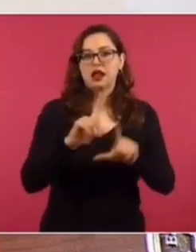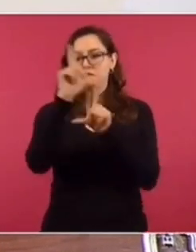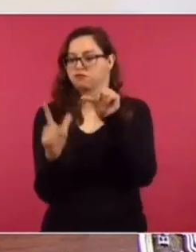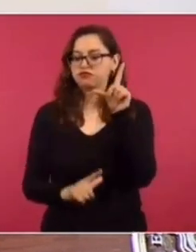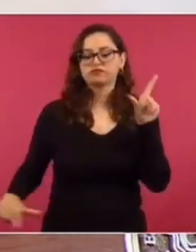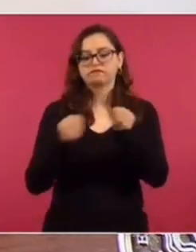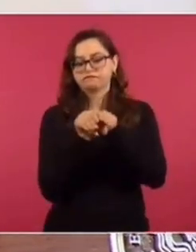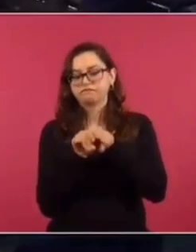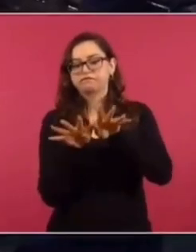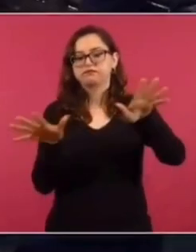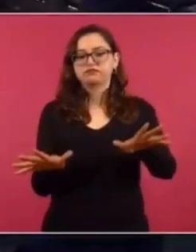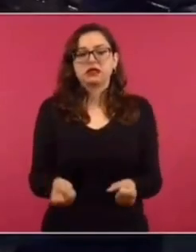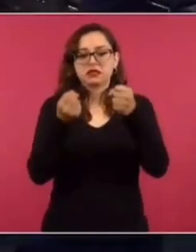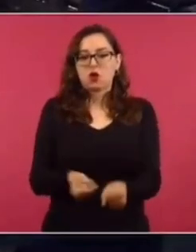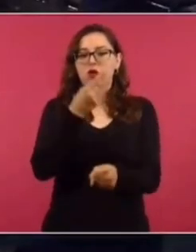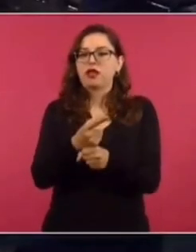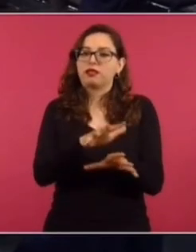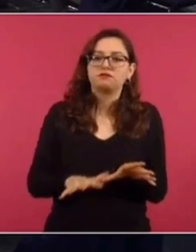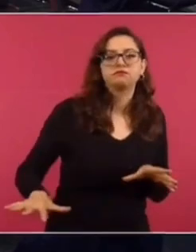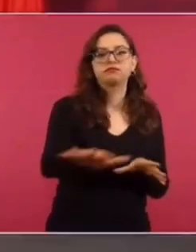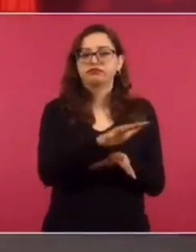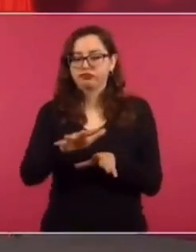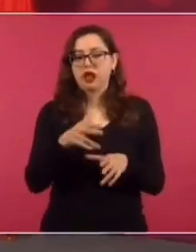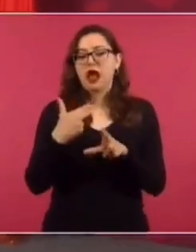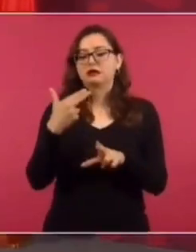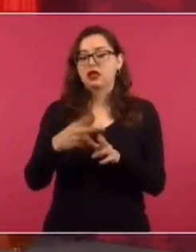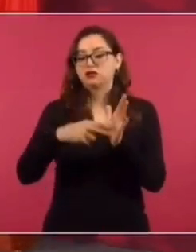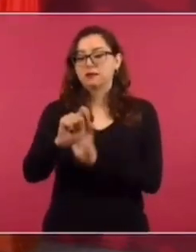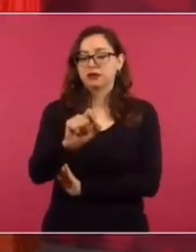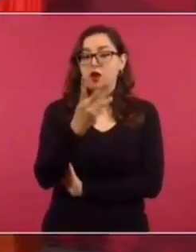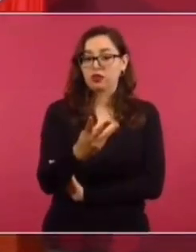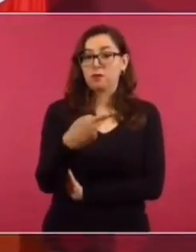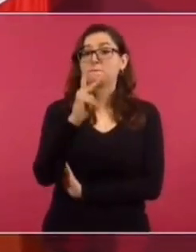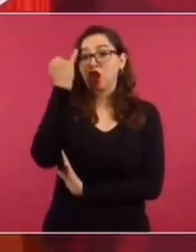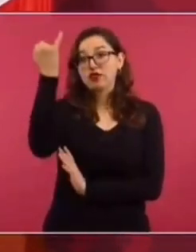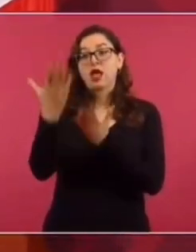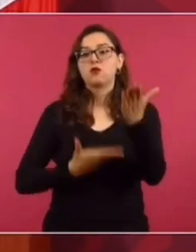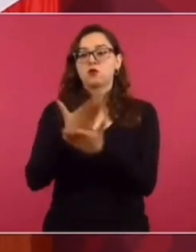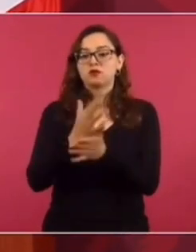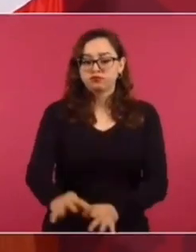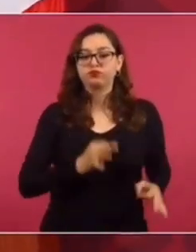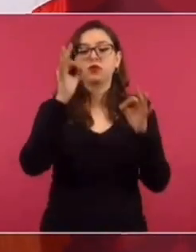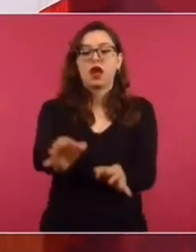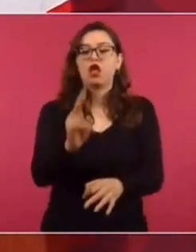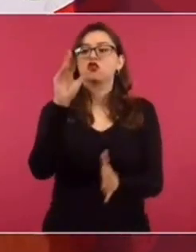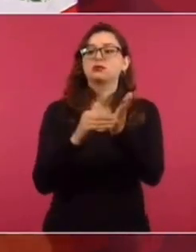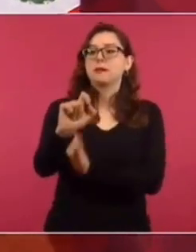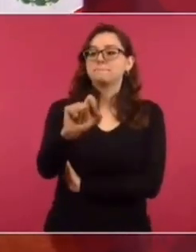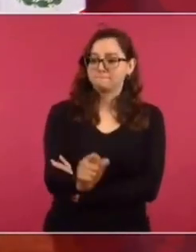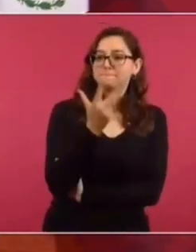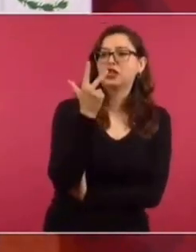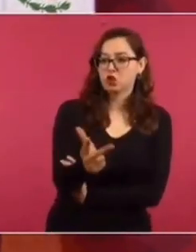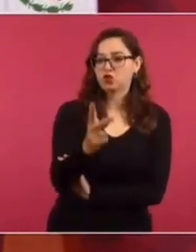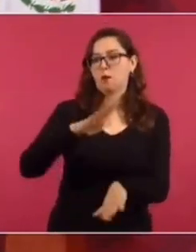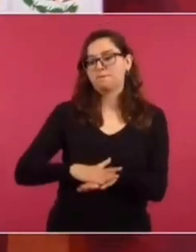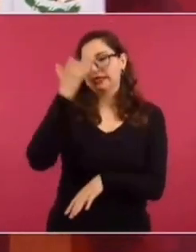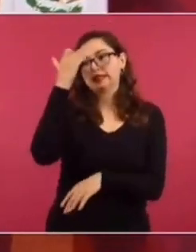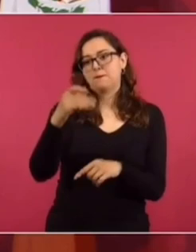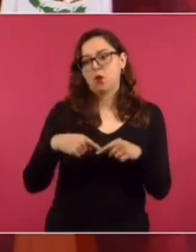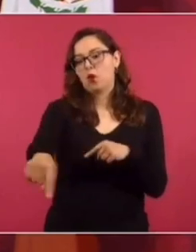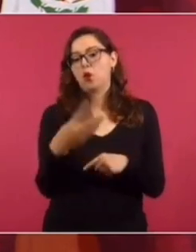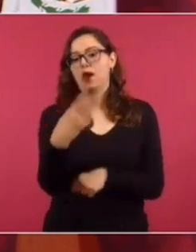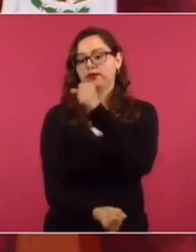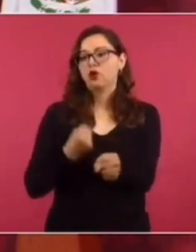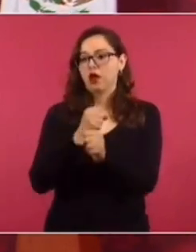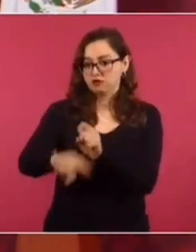tareas de seguridad pública hasta el 2028, porque concluye su plazo de